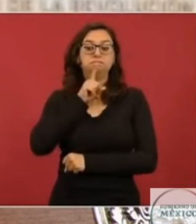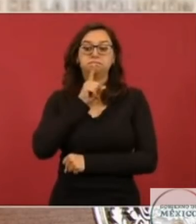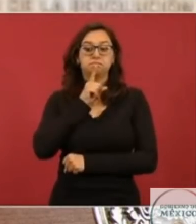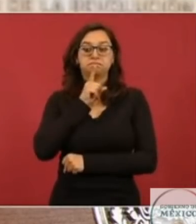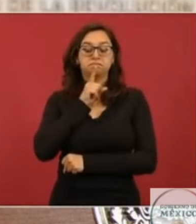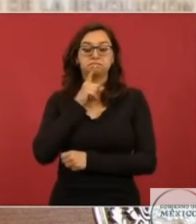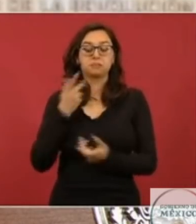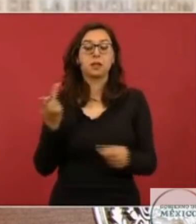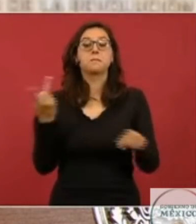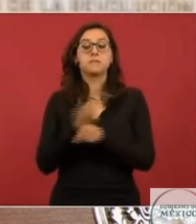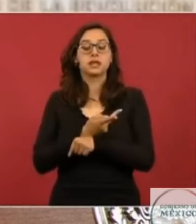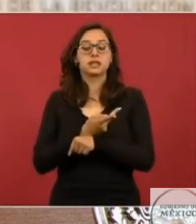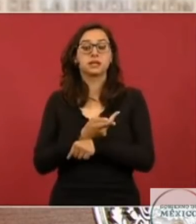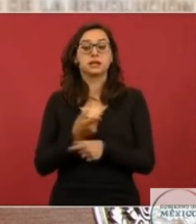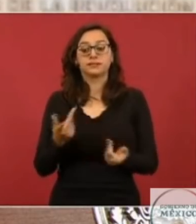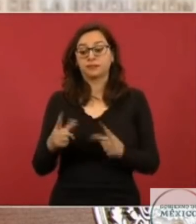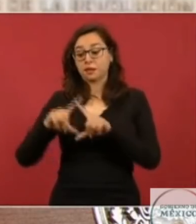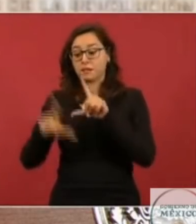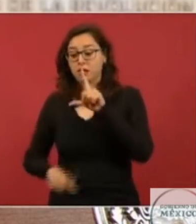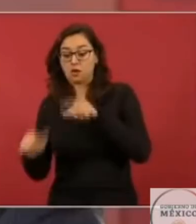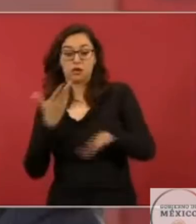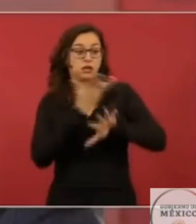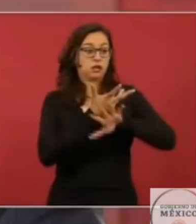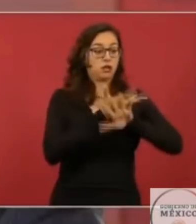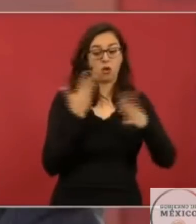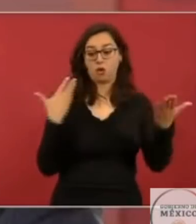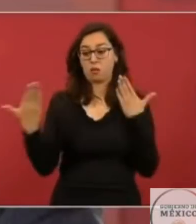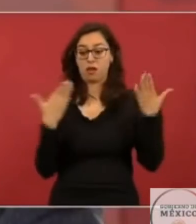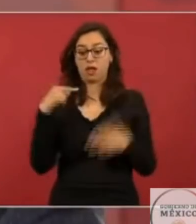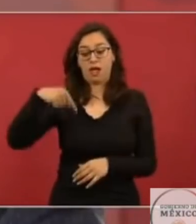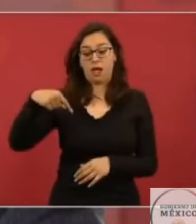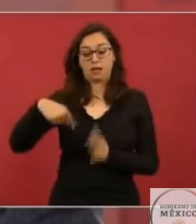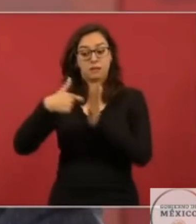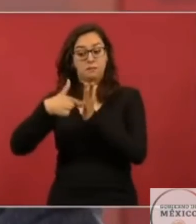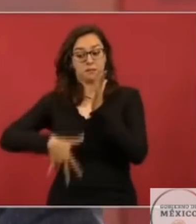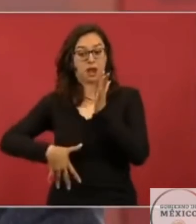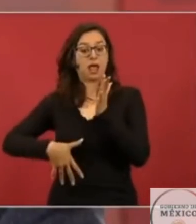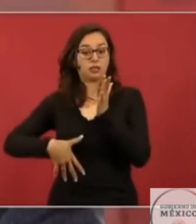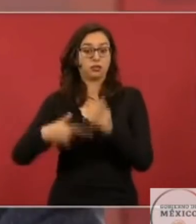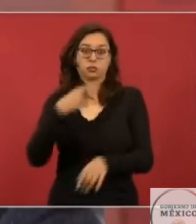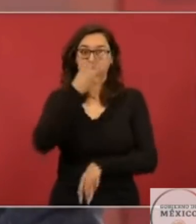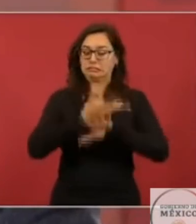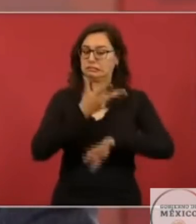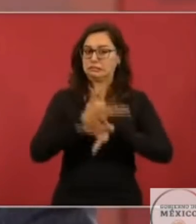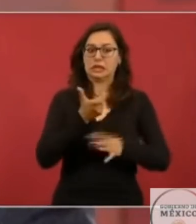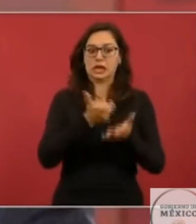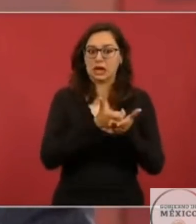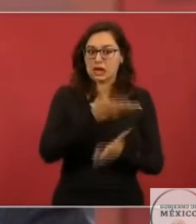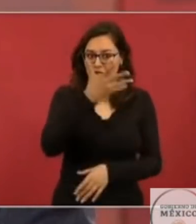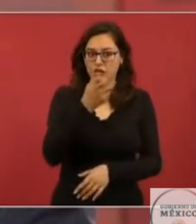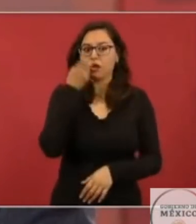gasolina en México que en Estados Unidos. Eso se ha logrado y va a continuar